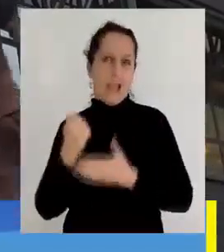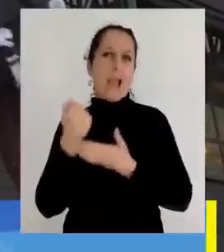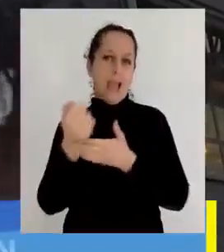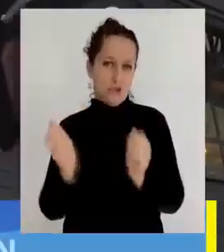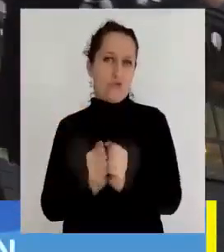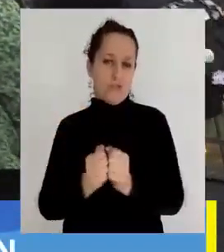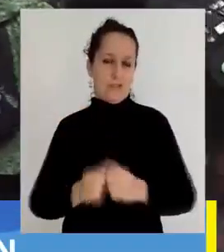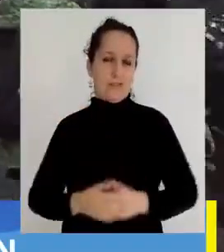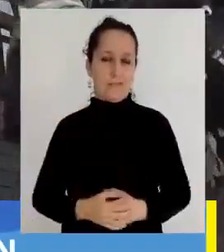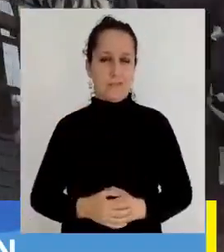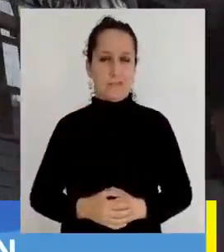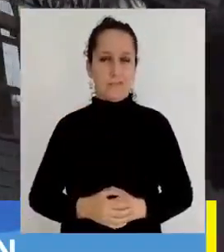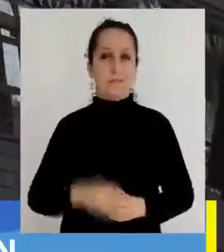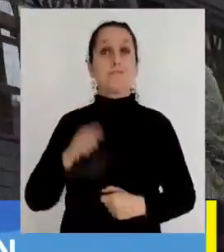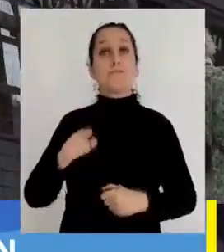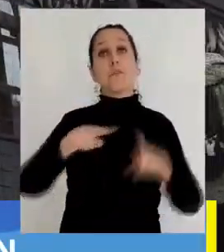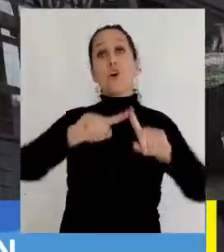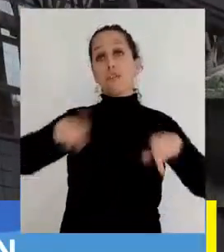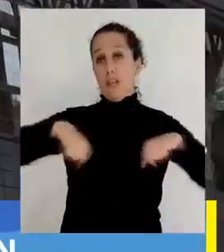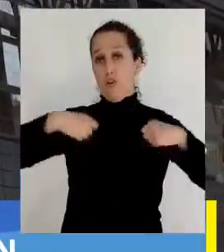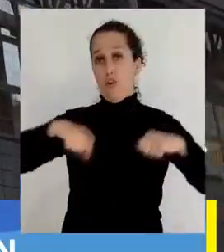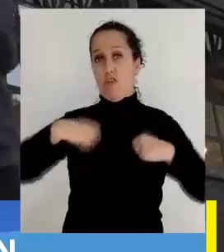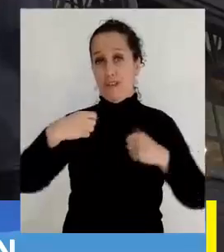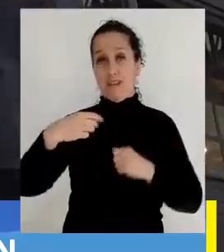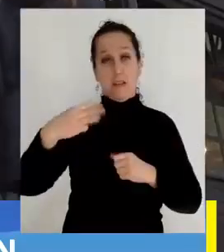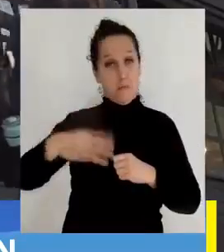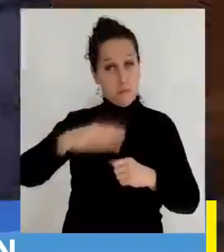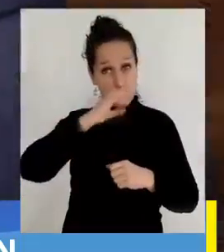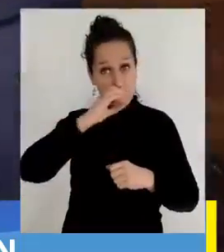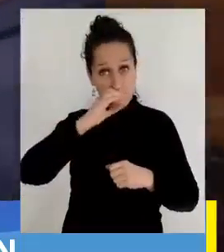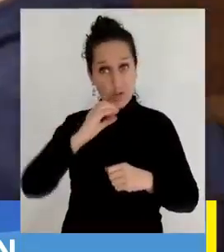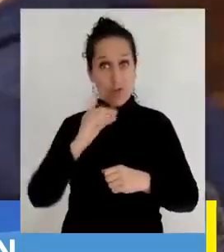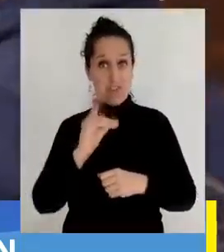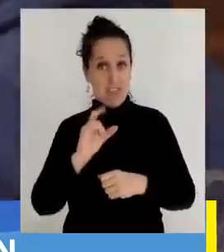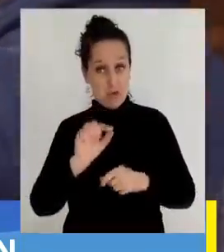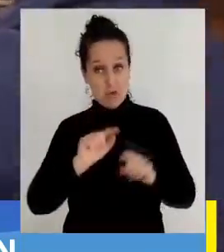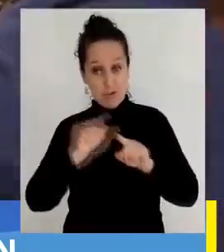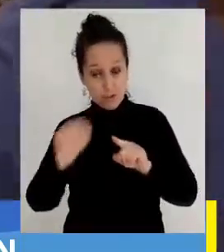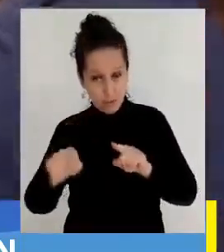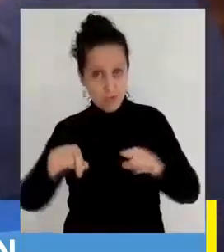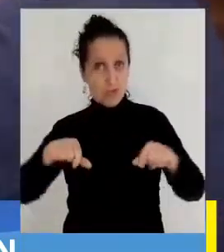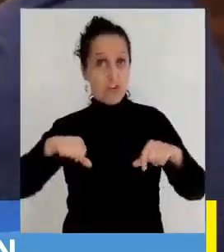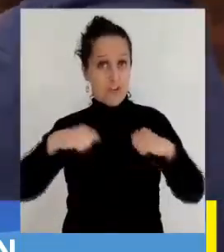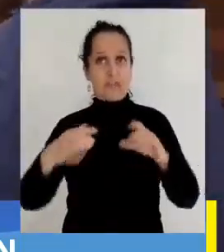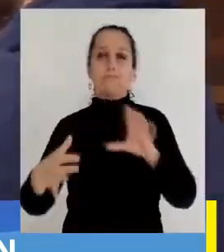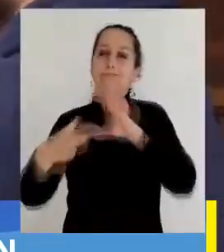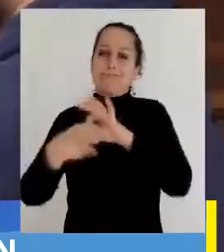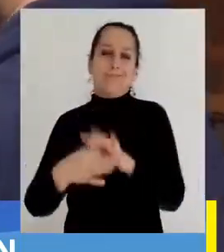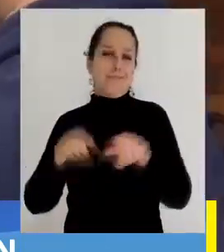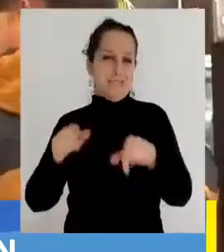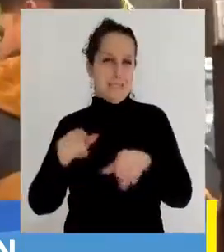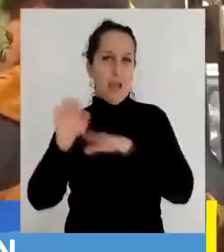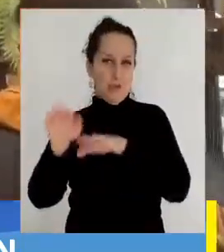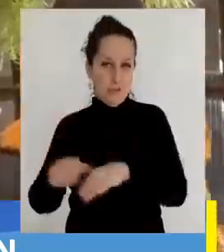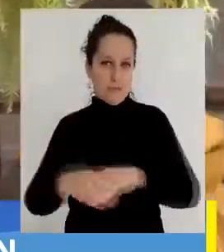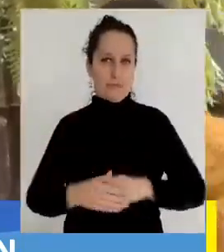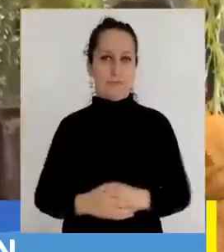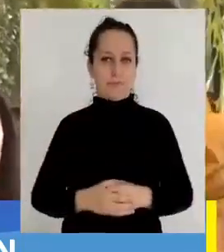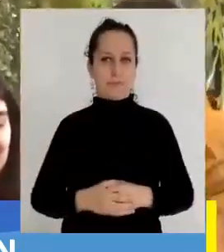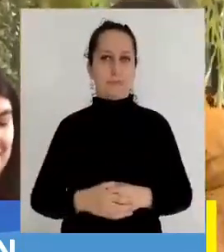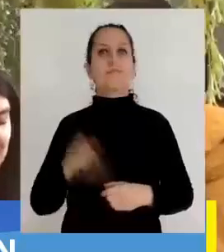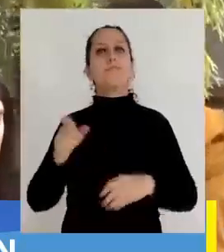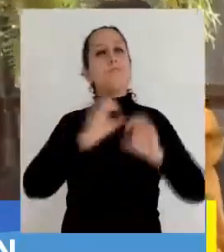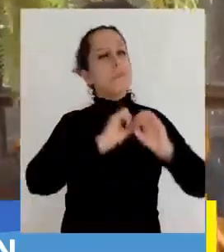La iniciativa culinaria es apoyada por la Oficina de Jóvenes de la Dirección de Desarrollo Comunitario de la Municipalidad de Concepción,